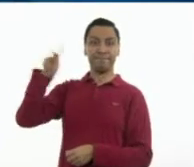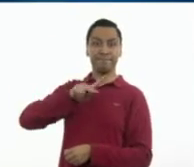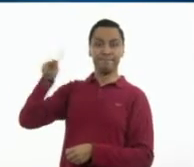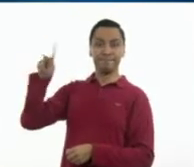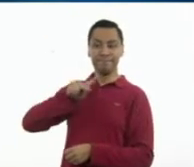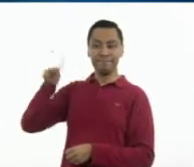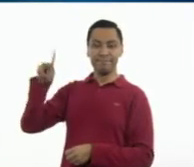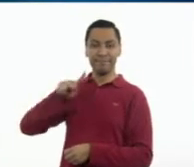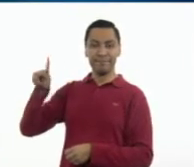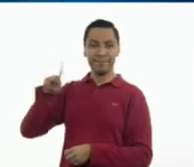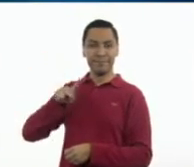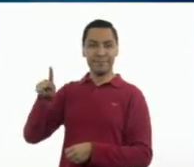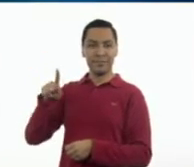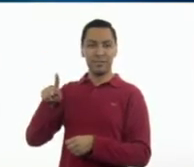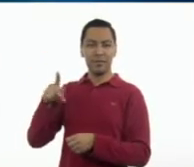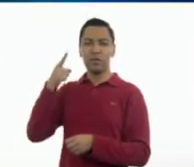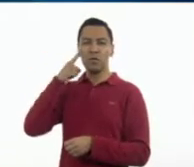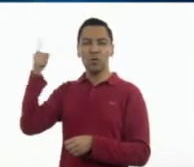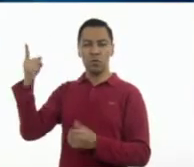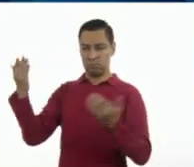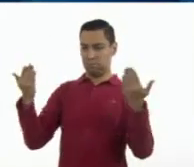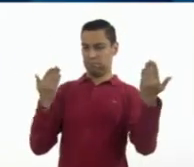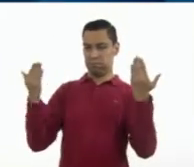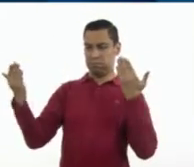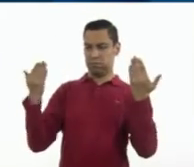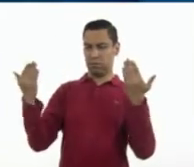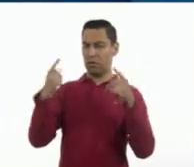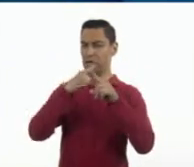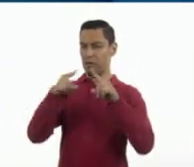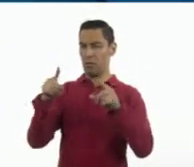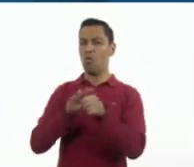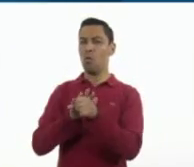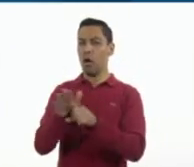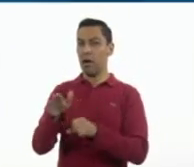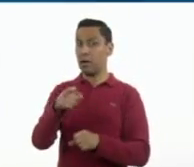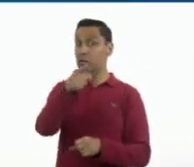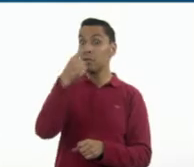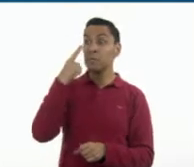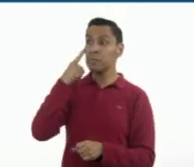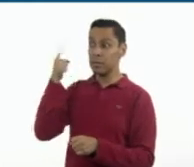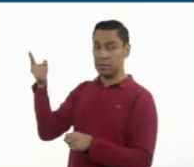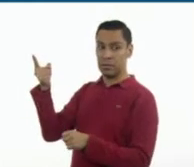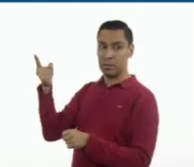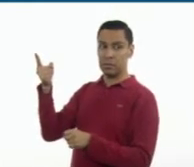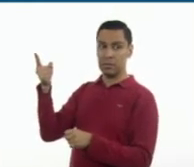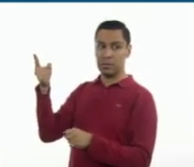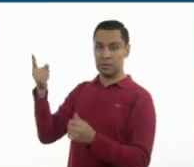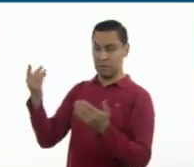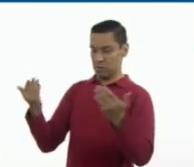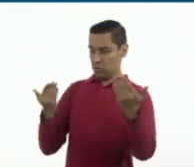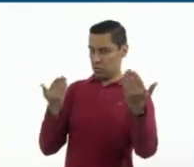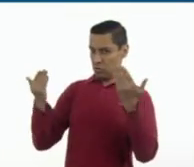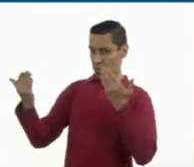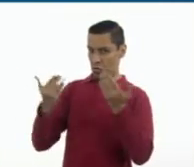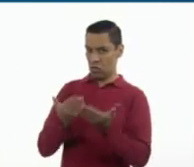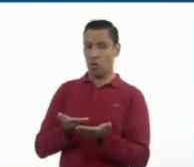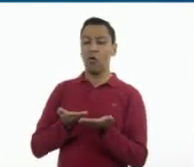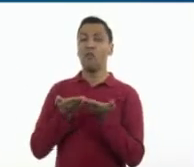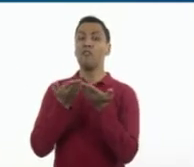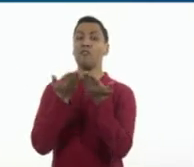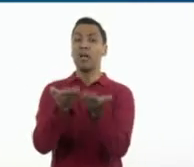son diferentes? Fíjense bien. Pues, bueno, aunque ambos ofrecen comida,